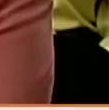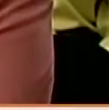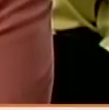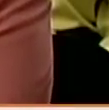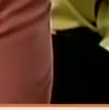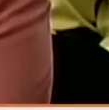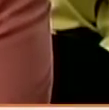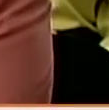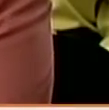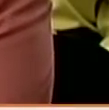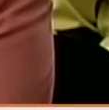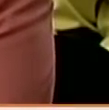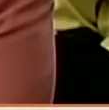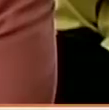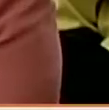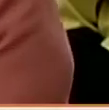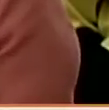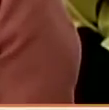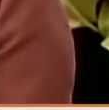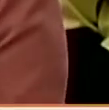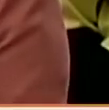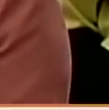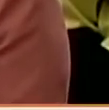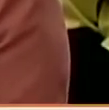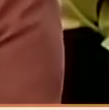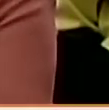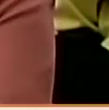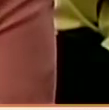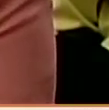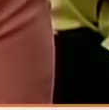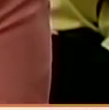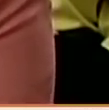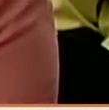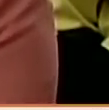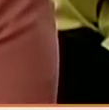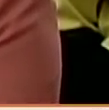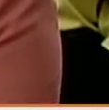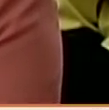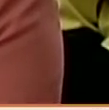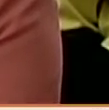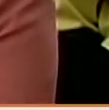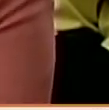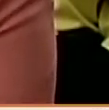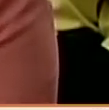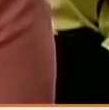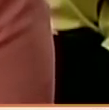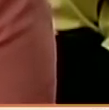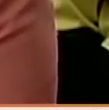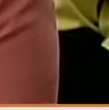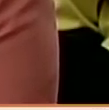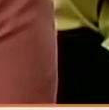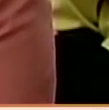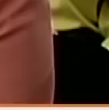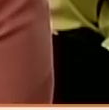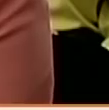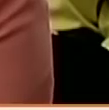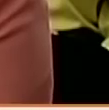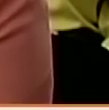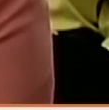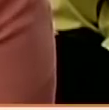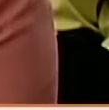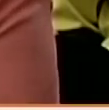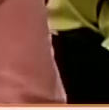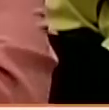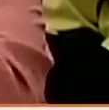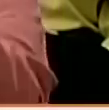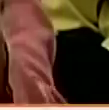previstas para este fin de semana en la frontera, ¿cómo le puede garantizar el gobierno a los venezolanos el derecho a la paz